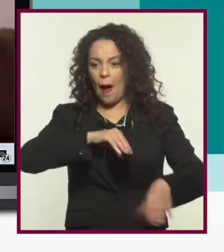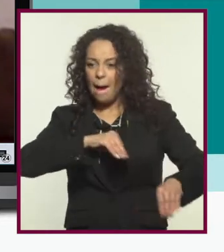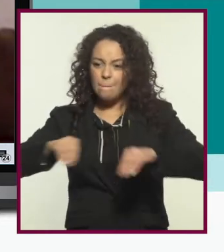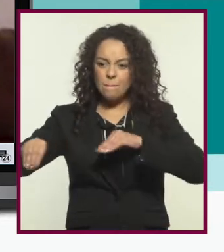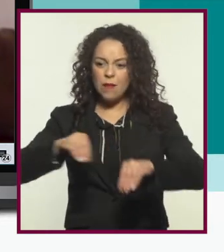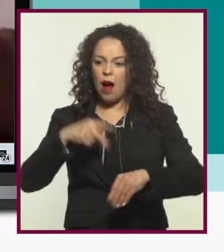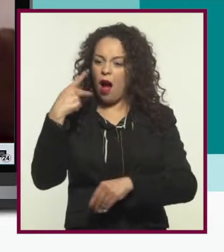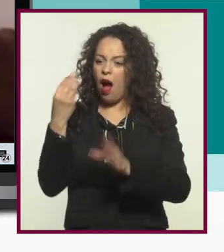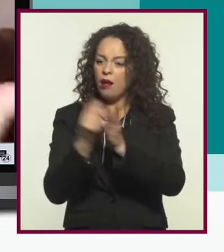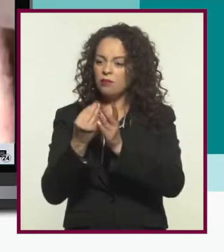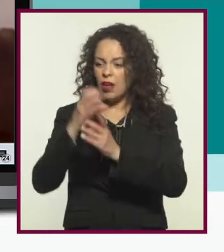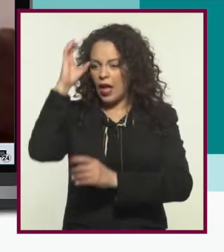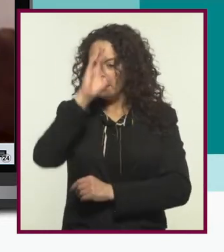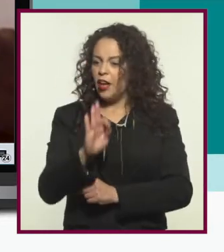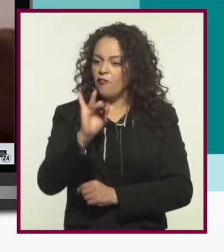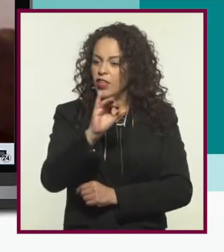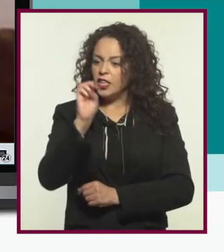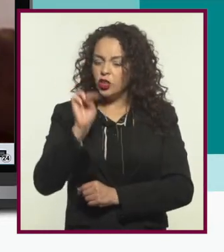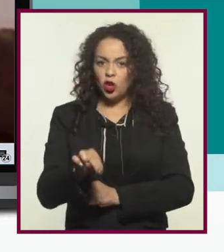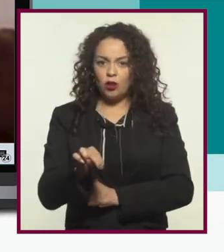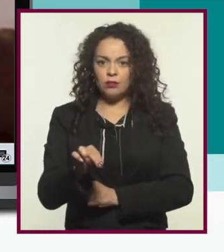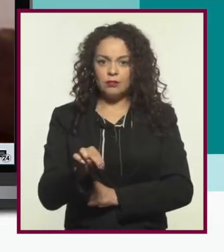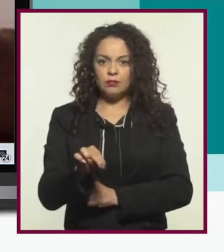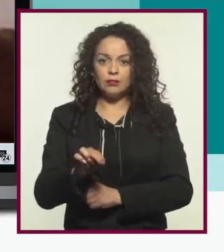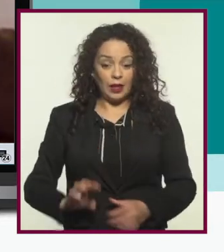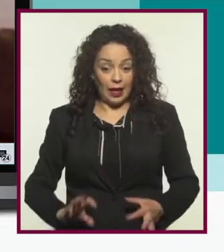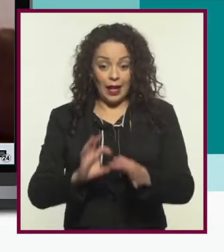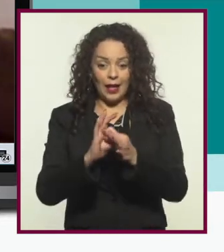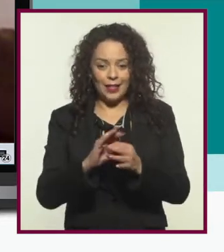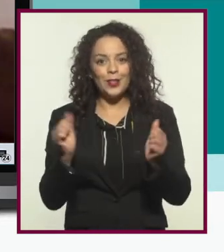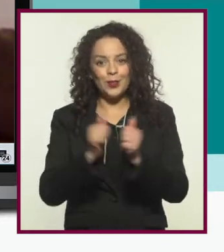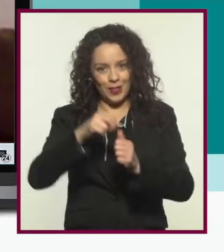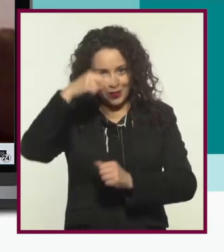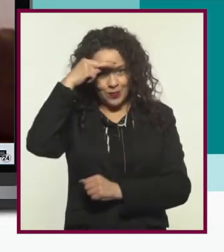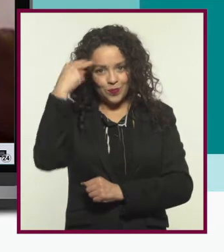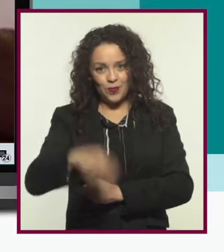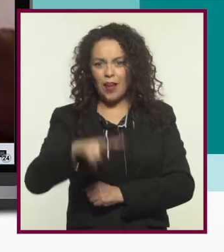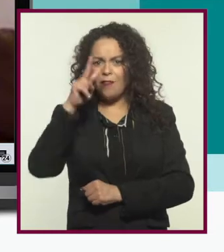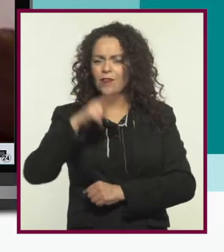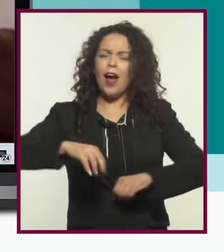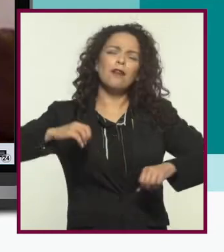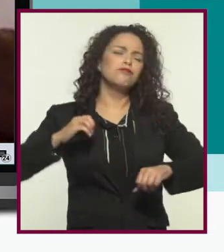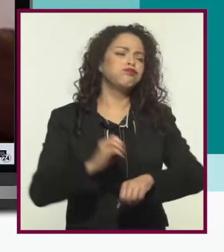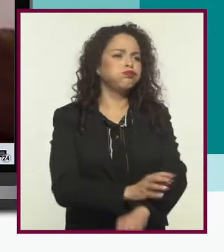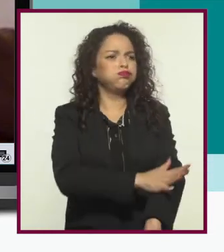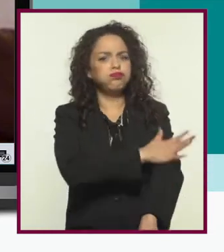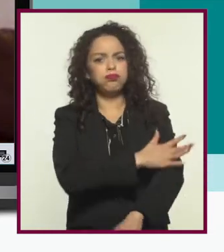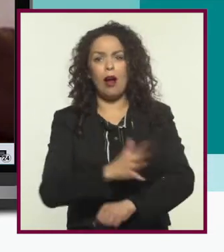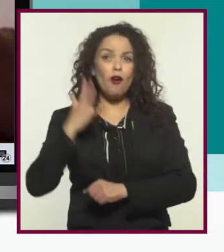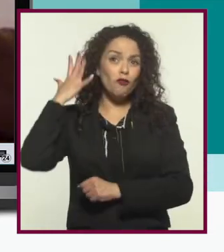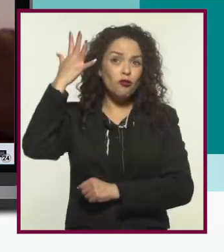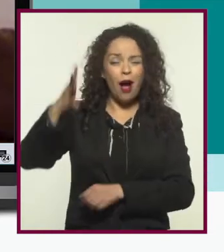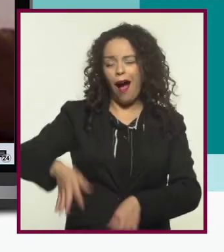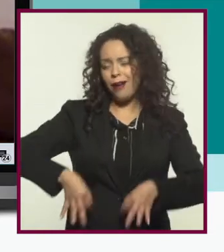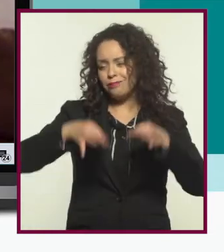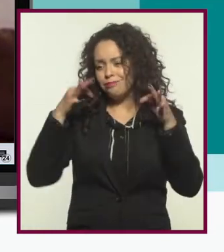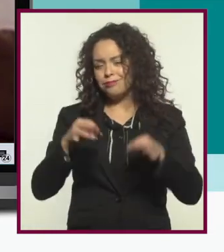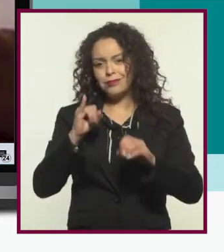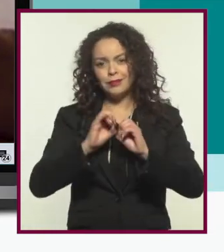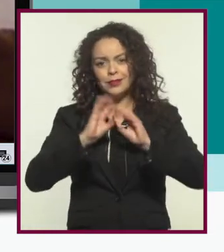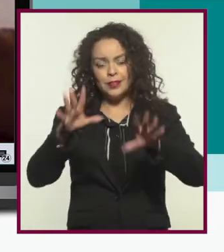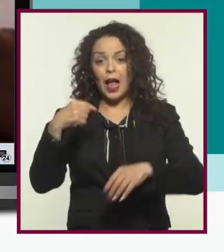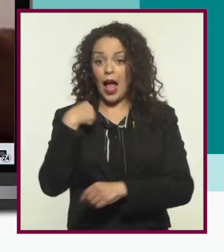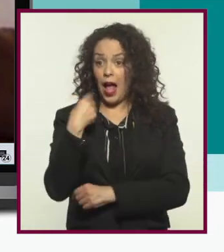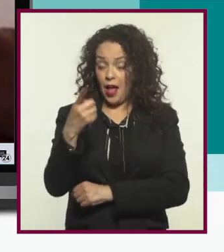latinoamericana en el que se inserta la ciencia ficción mexicana que es muy emocionante y que tiene como mucho futuro.